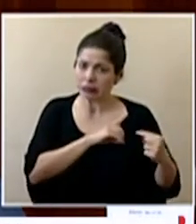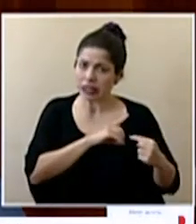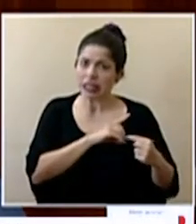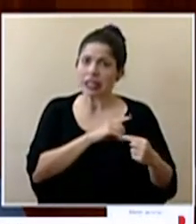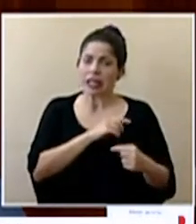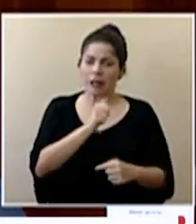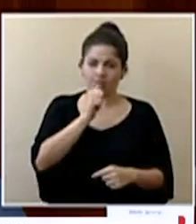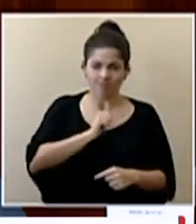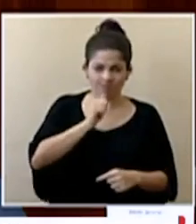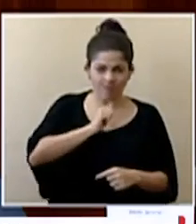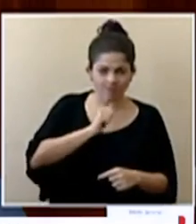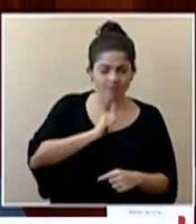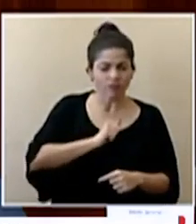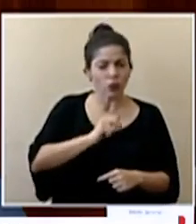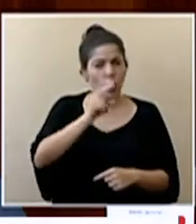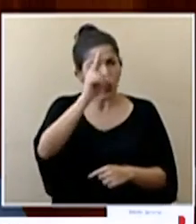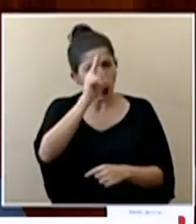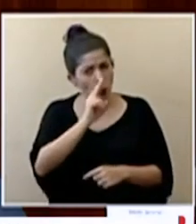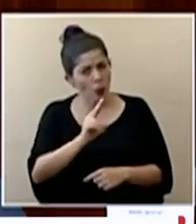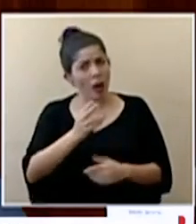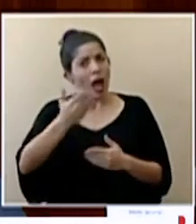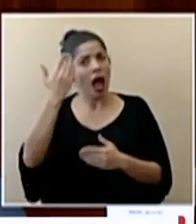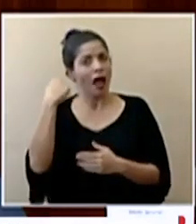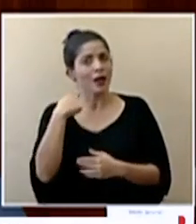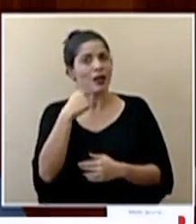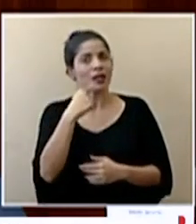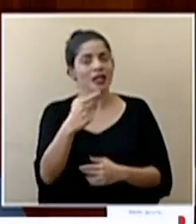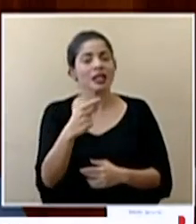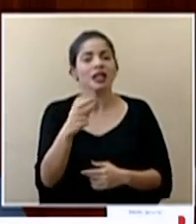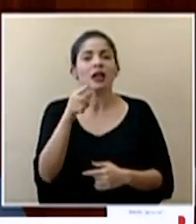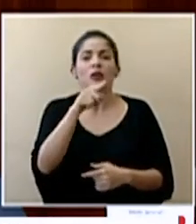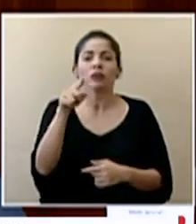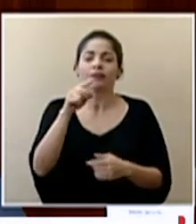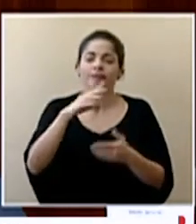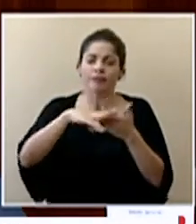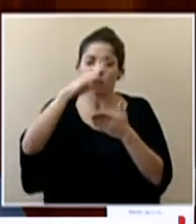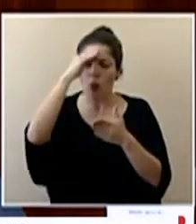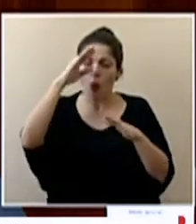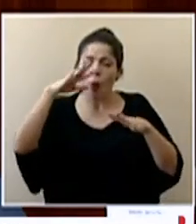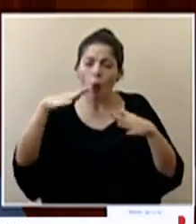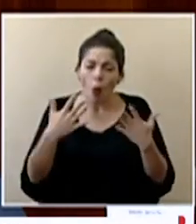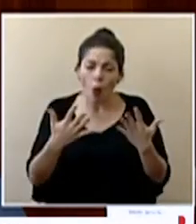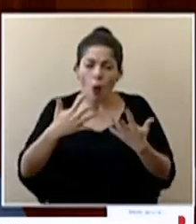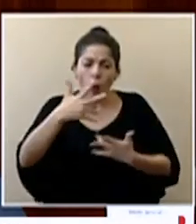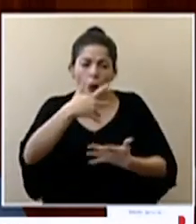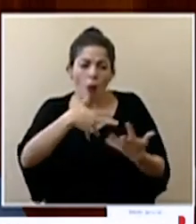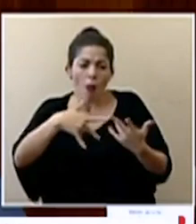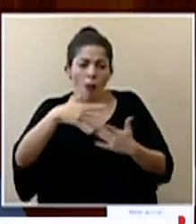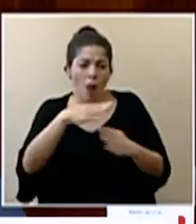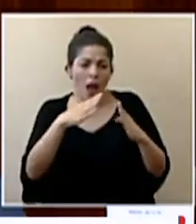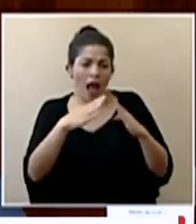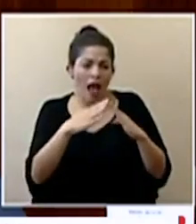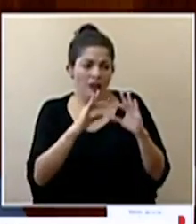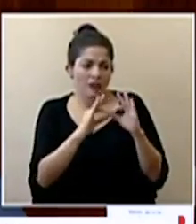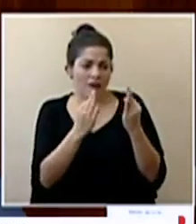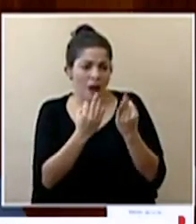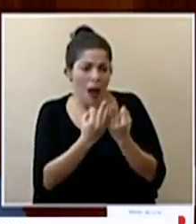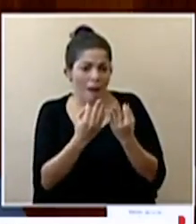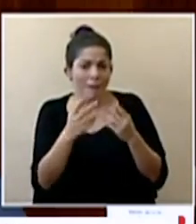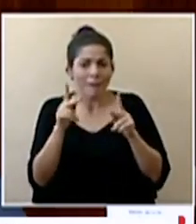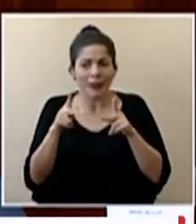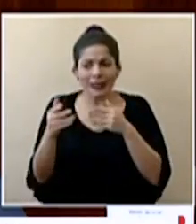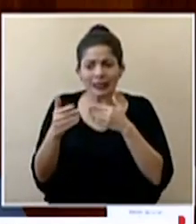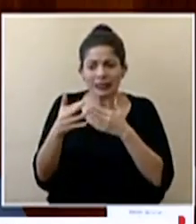en la humildad que yo llamaba anteriormente para saber cómo convivir en la casa con nuestros familiares y núcleos